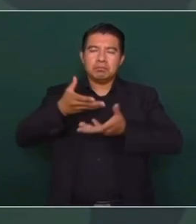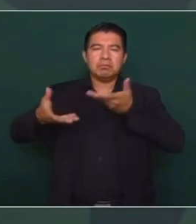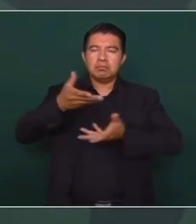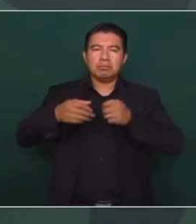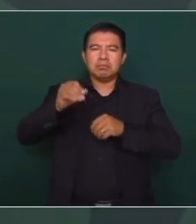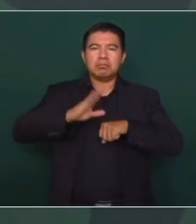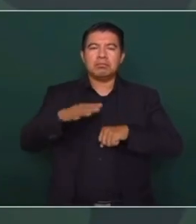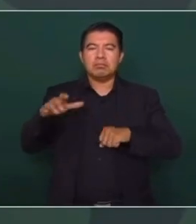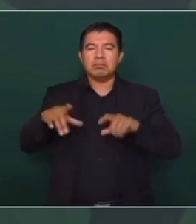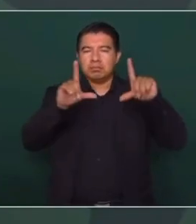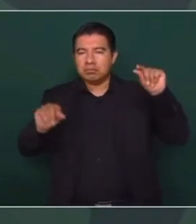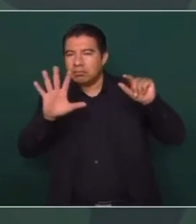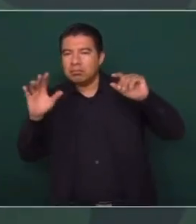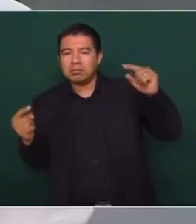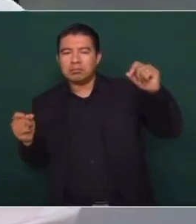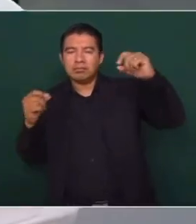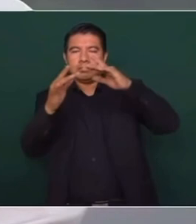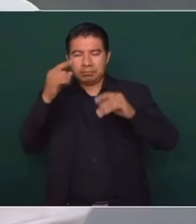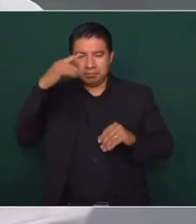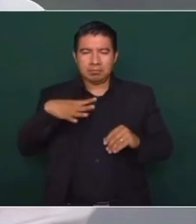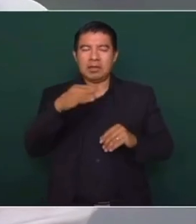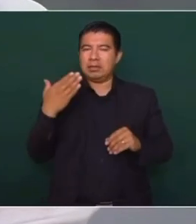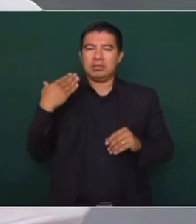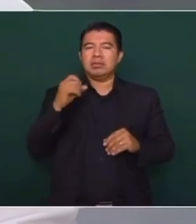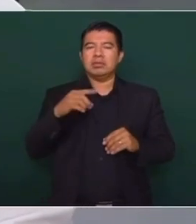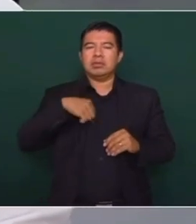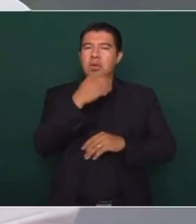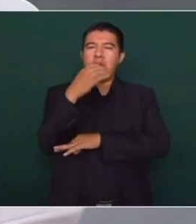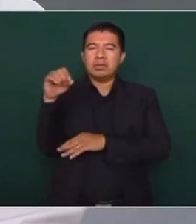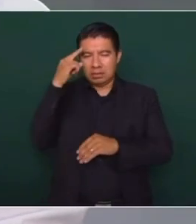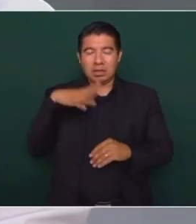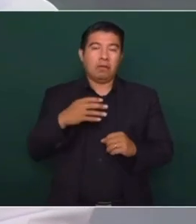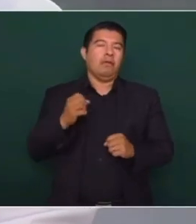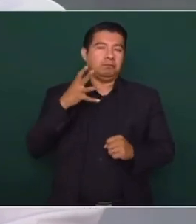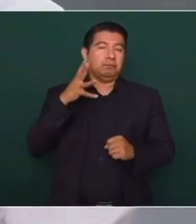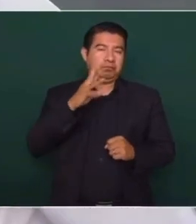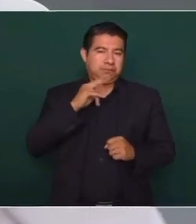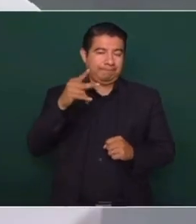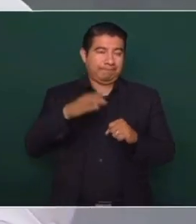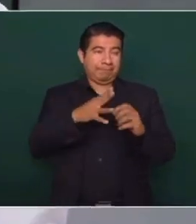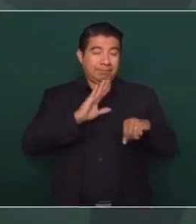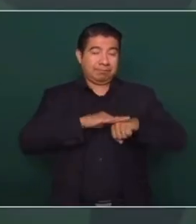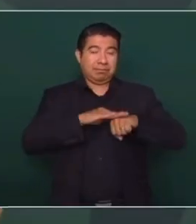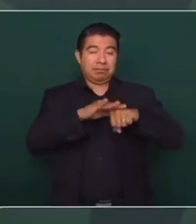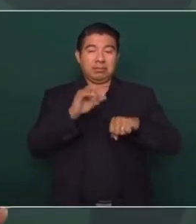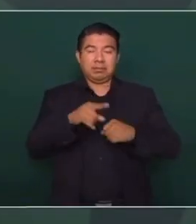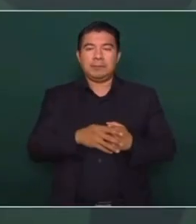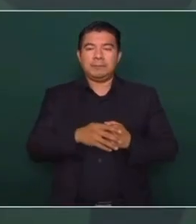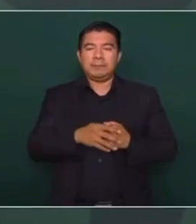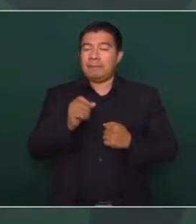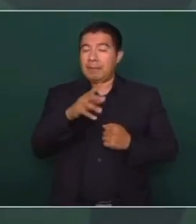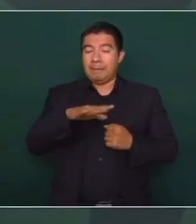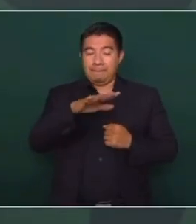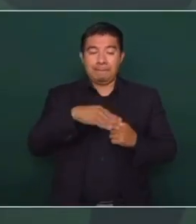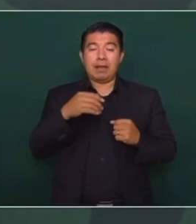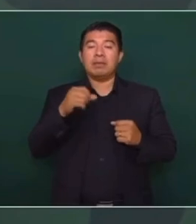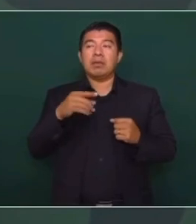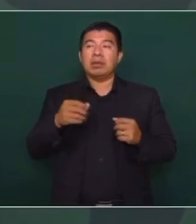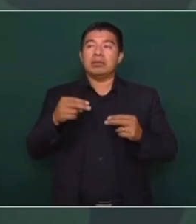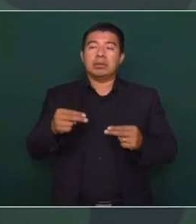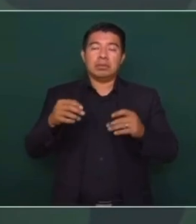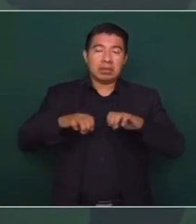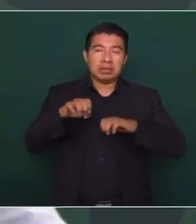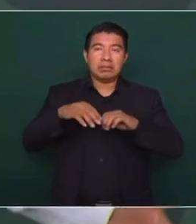costa este. Acabamos de estar en Coatzacoalcos y eso tiene mucho futuro. Están empresas construyendo barcos